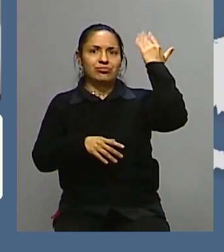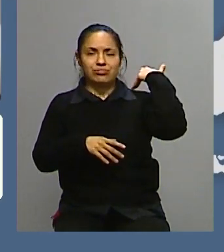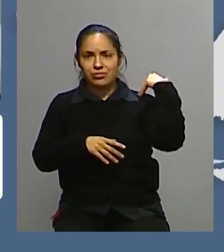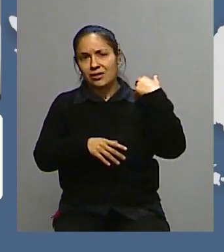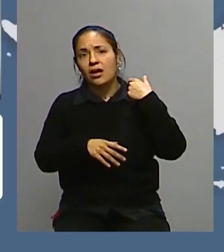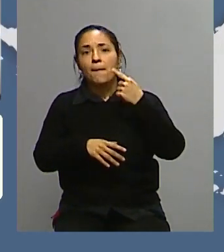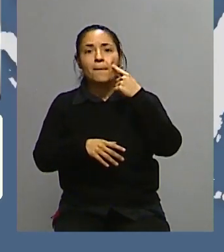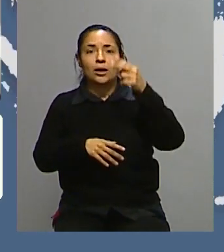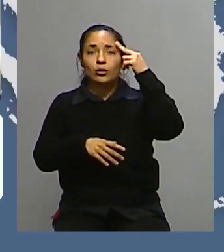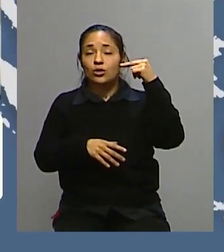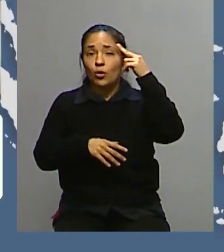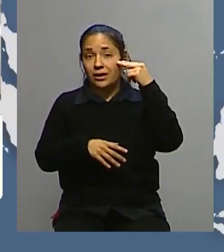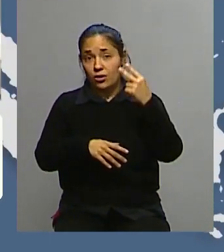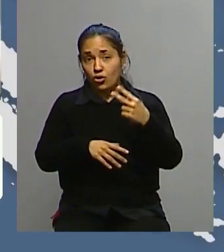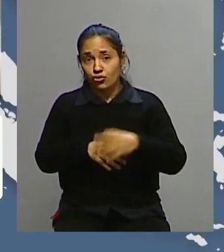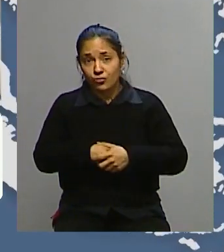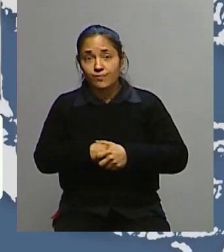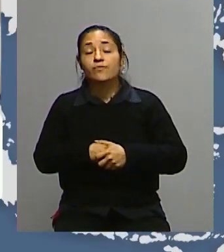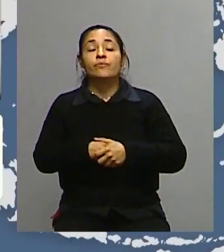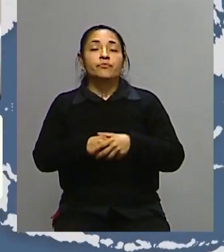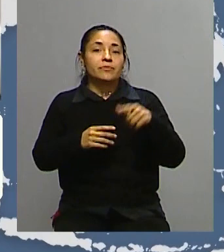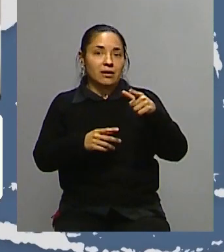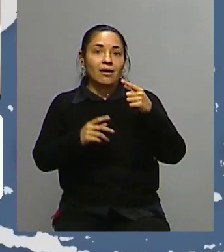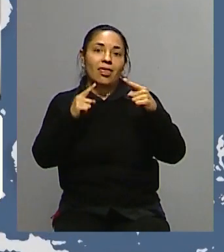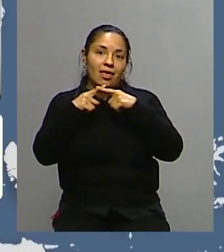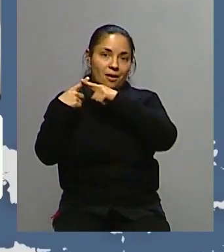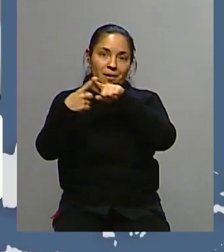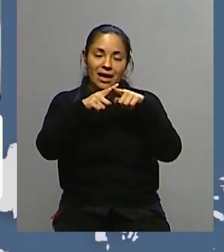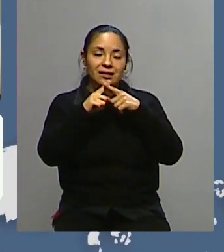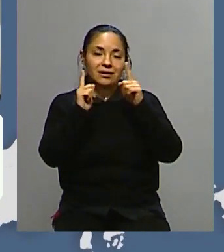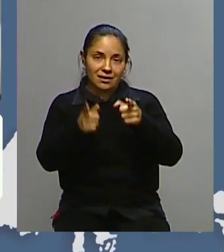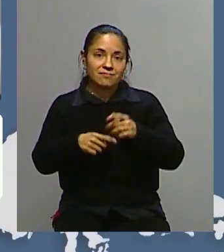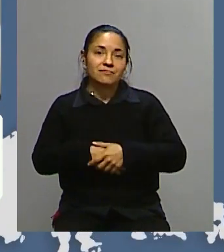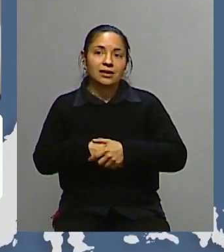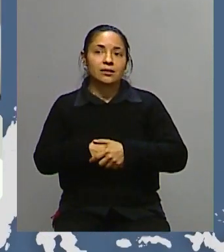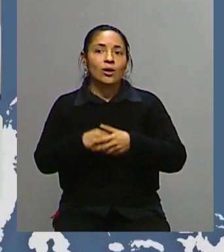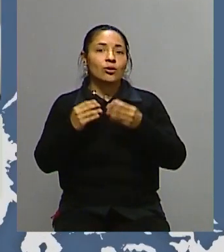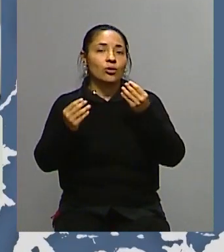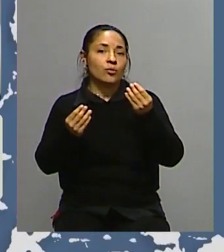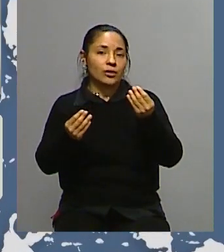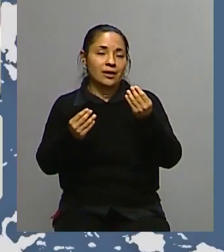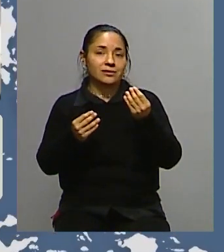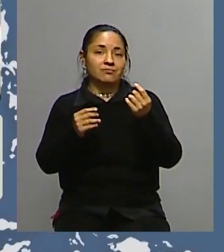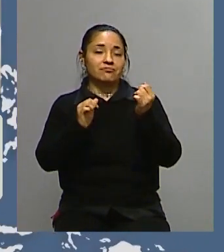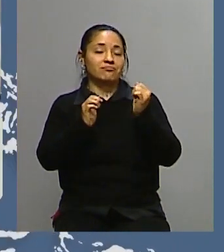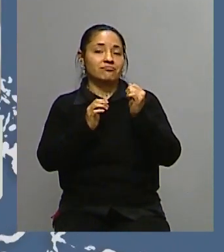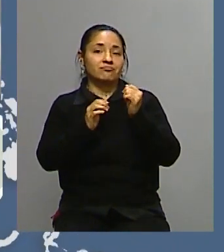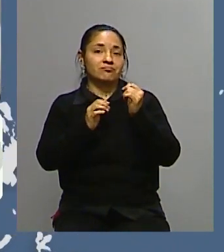en el 92, y trae sin duda el debate, cómo es que toda esta serie de eventos